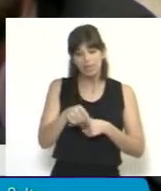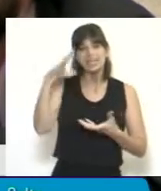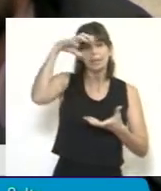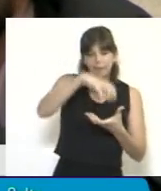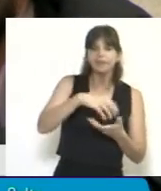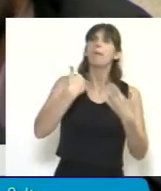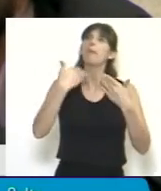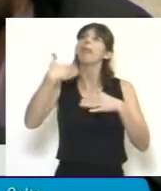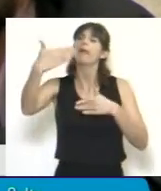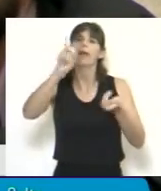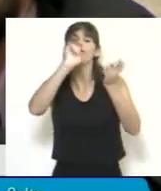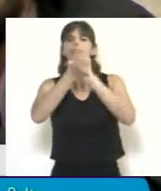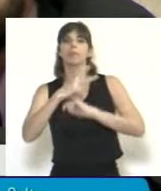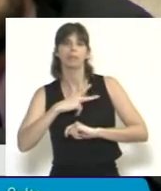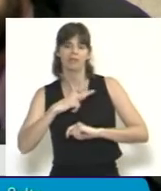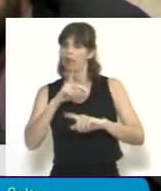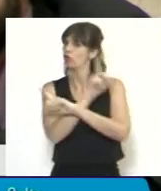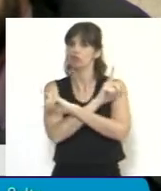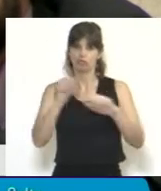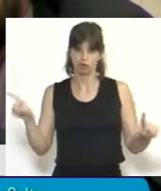avanzar en algún aspecto de estos